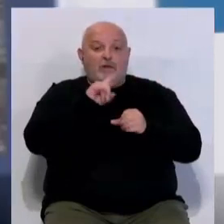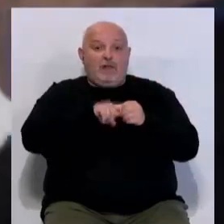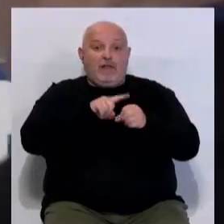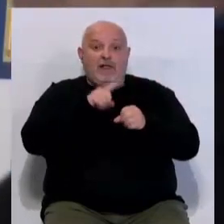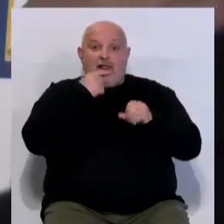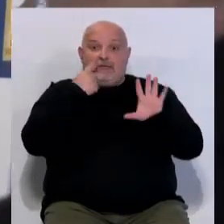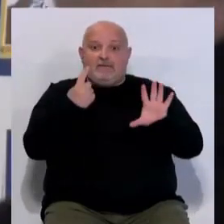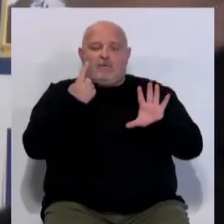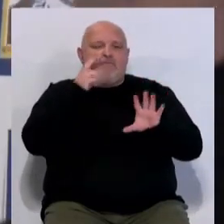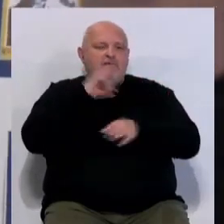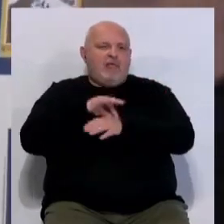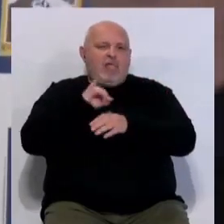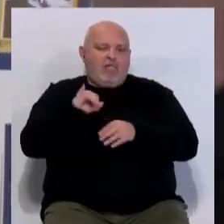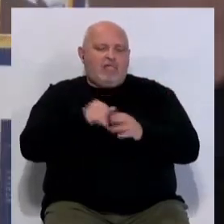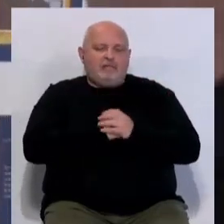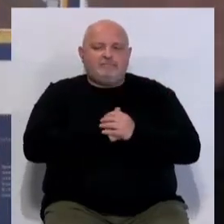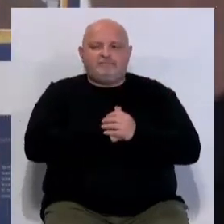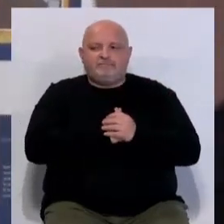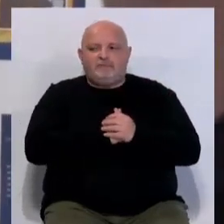las seis de la tarde una visita guiada.